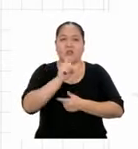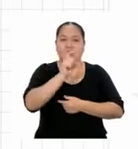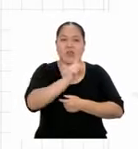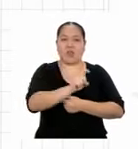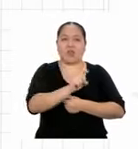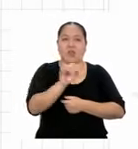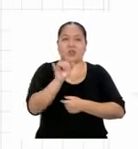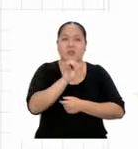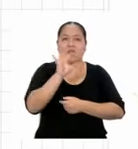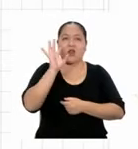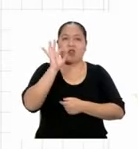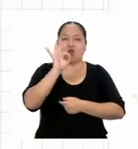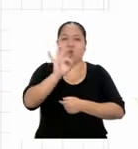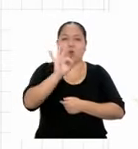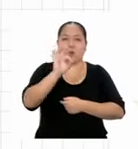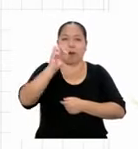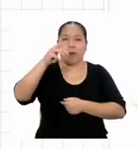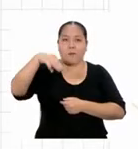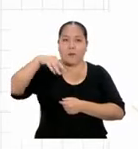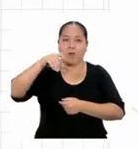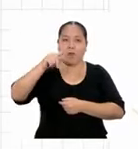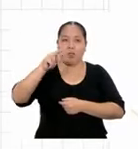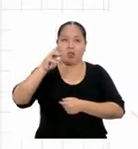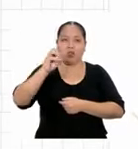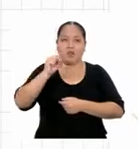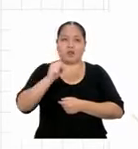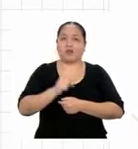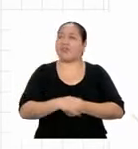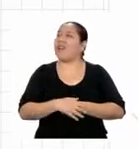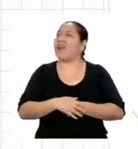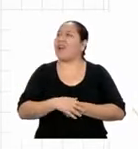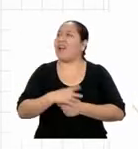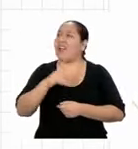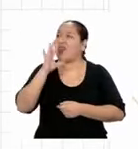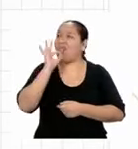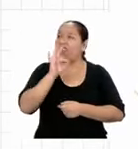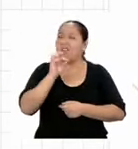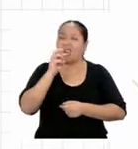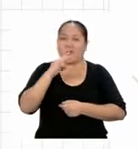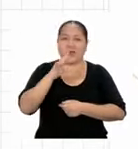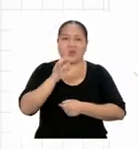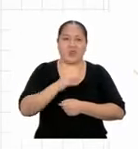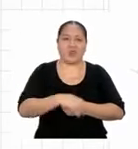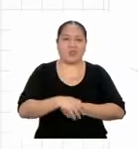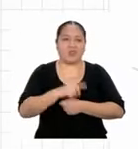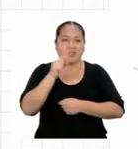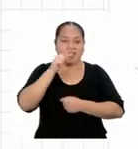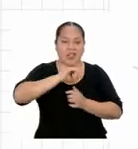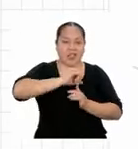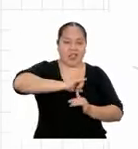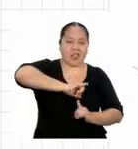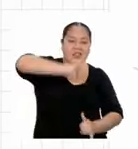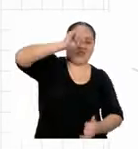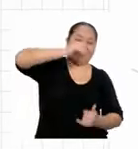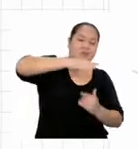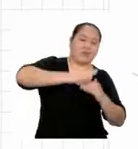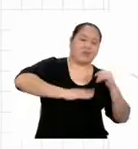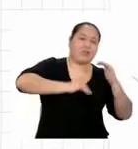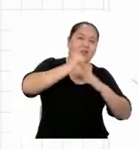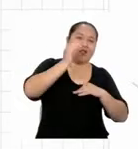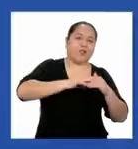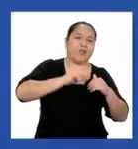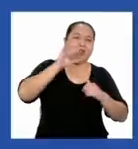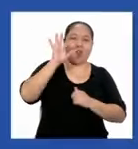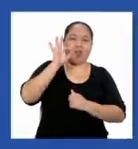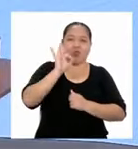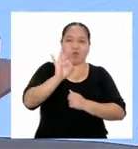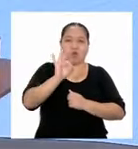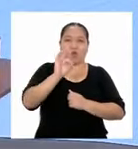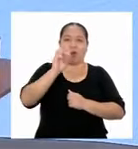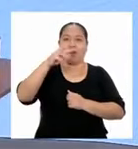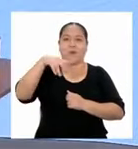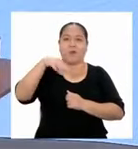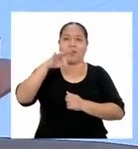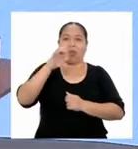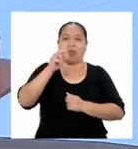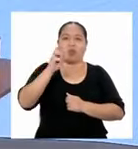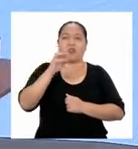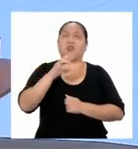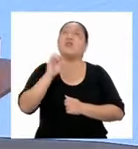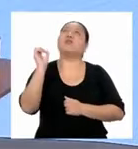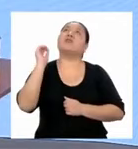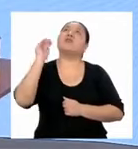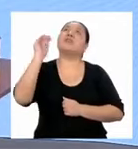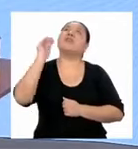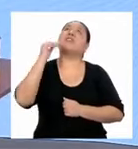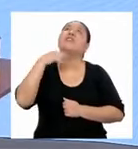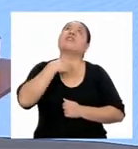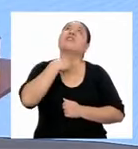equivale a 9 metros. ¡9 metros! La altura del edificio es 9 metros. Señor de la